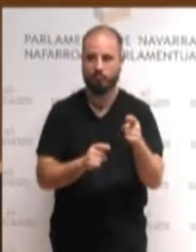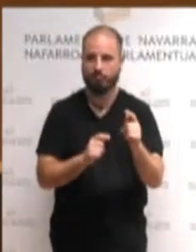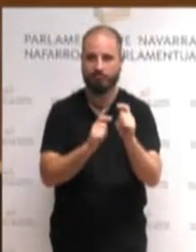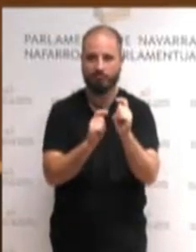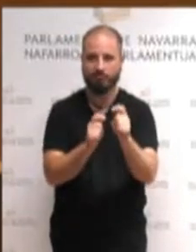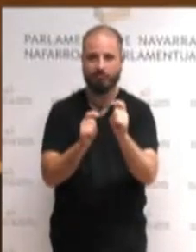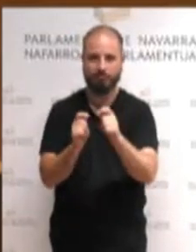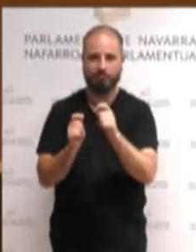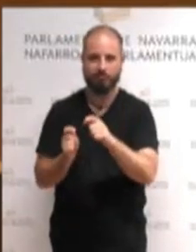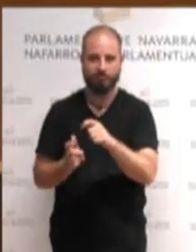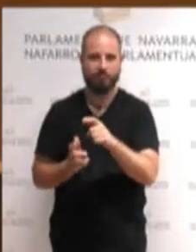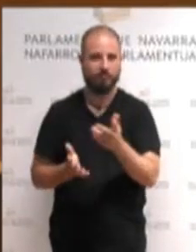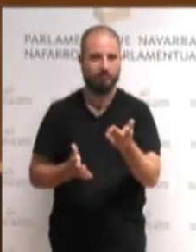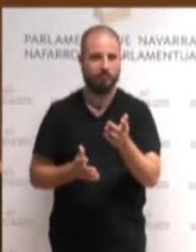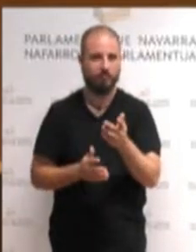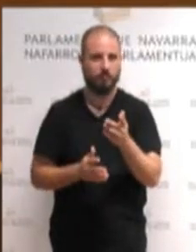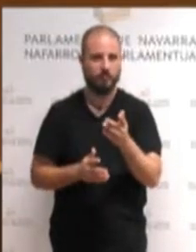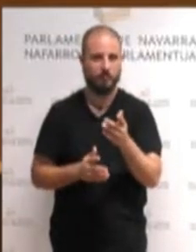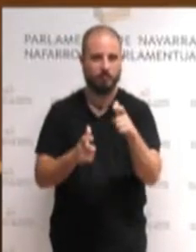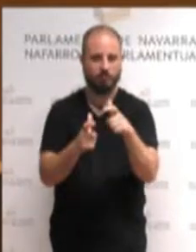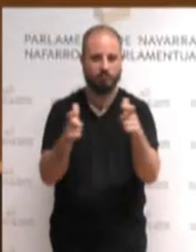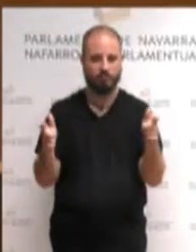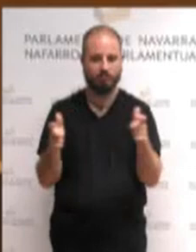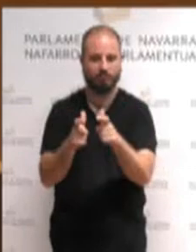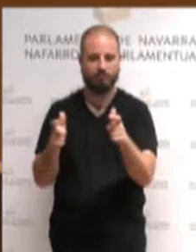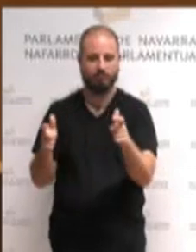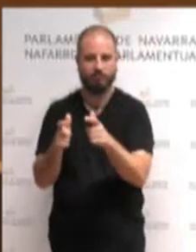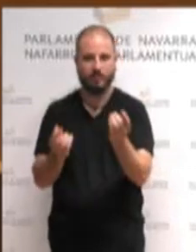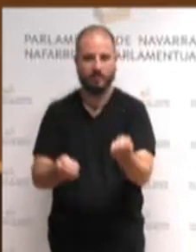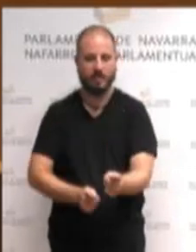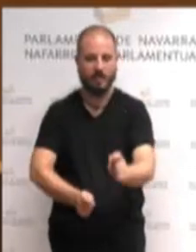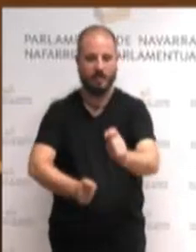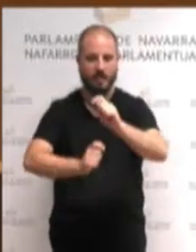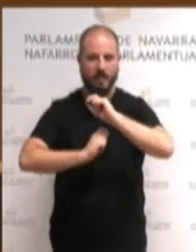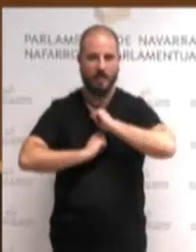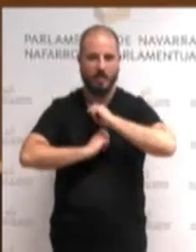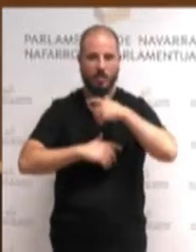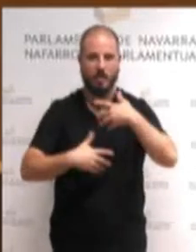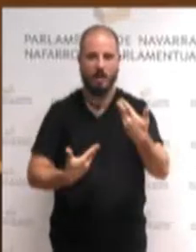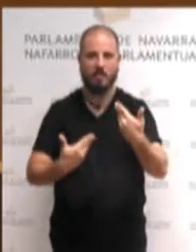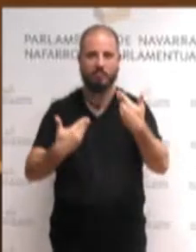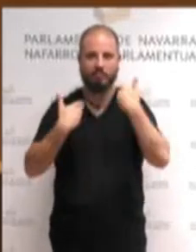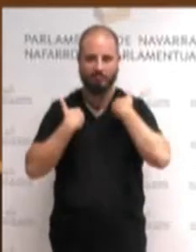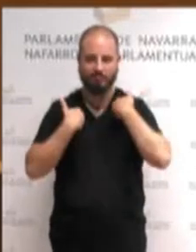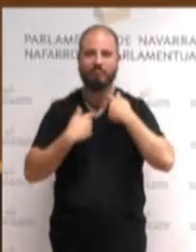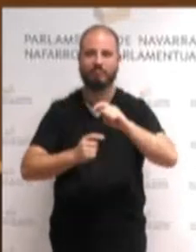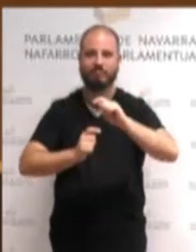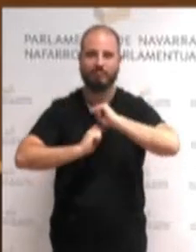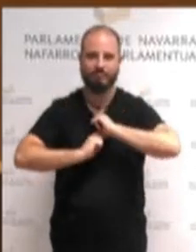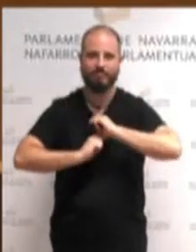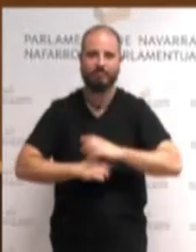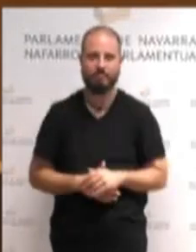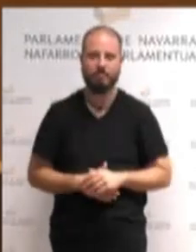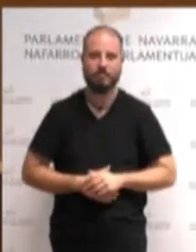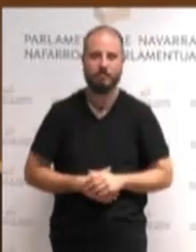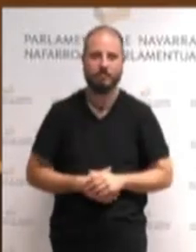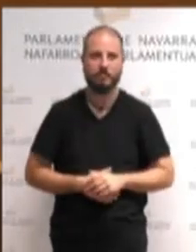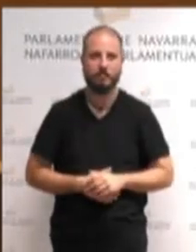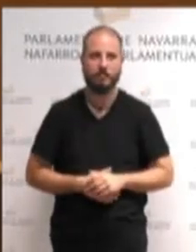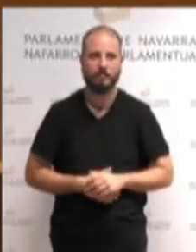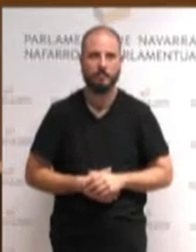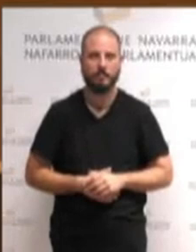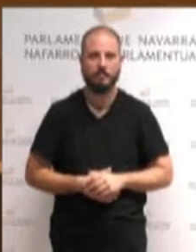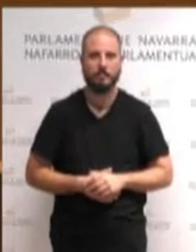propio, eman digute. Eta bi ondorio esanguratzu atera daitezke.